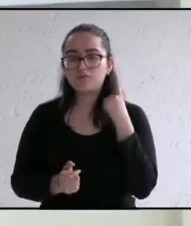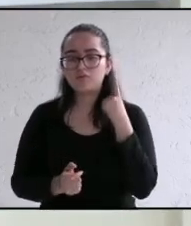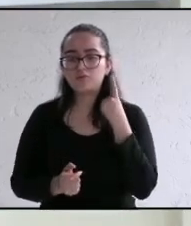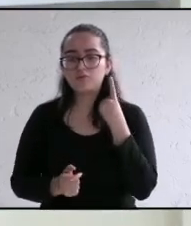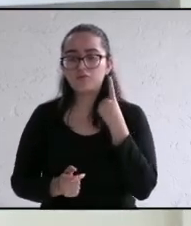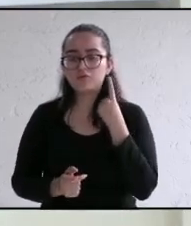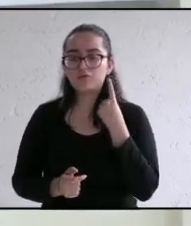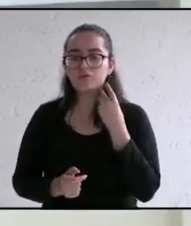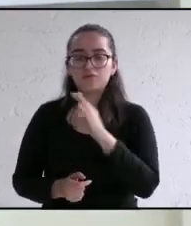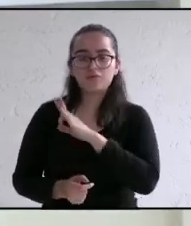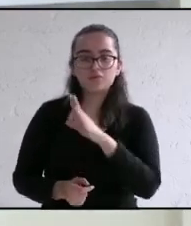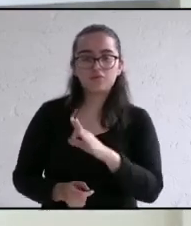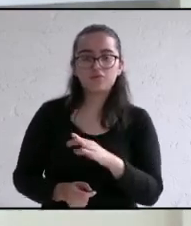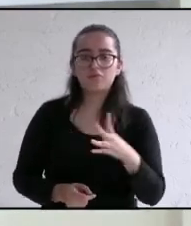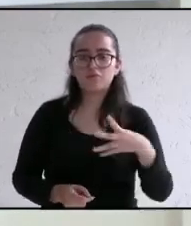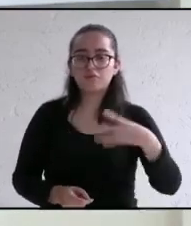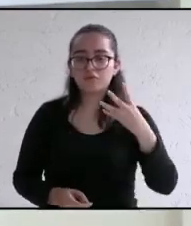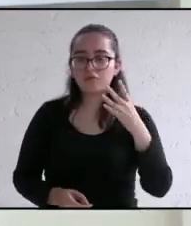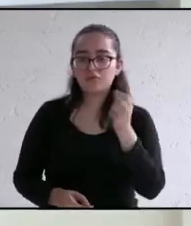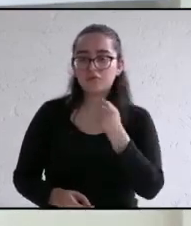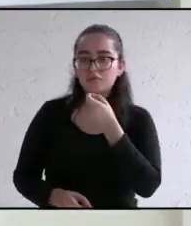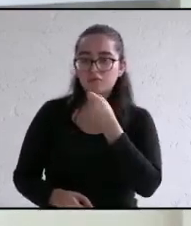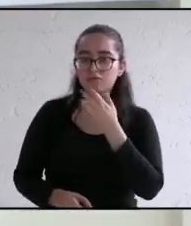14 segundos